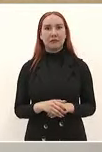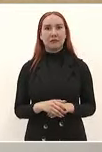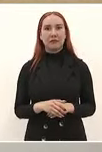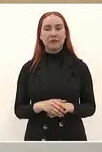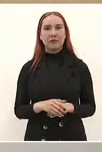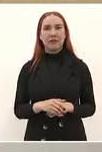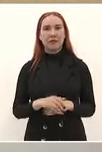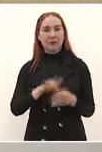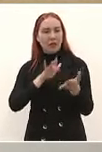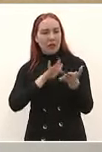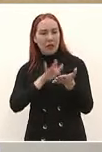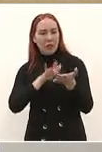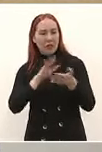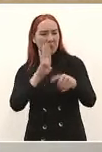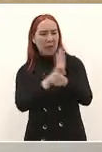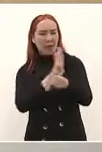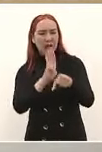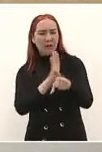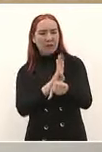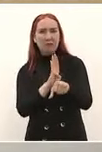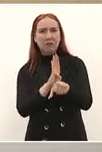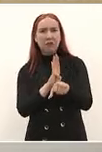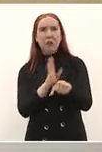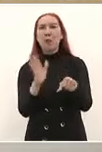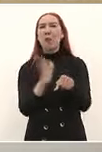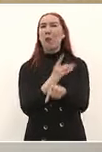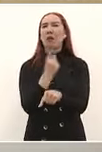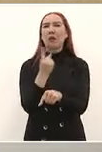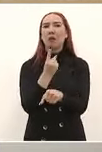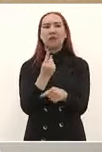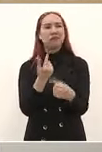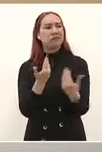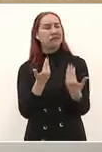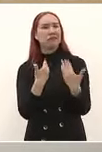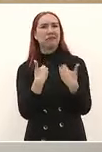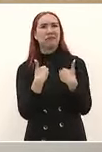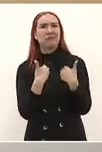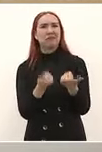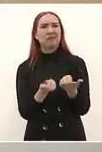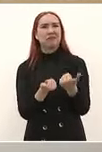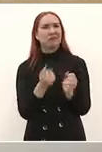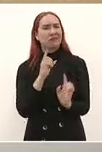hasta les molesta